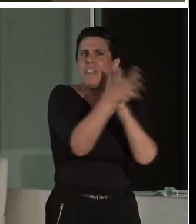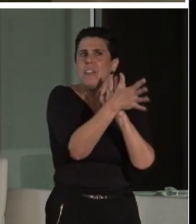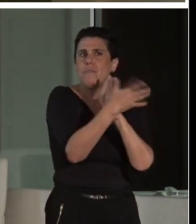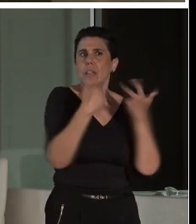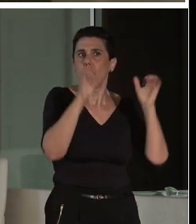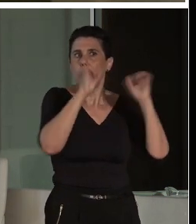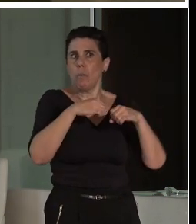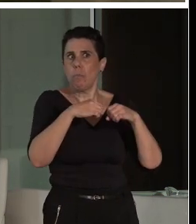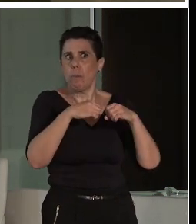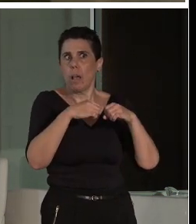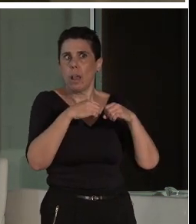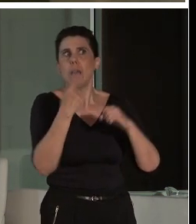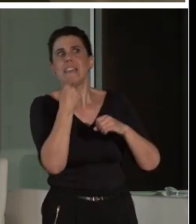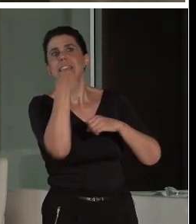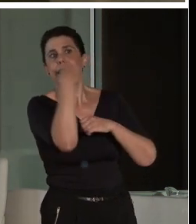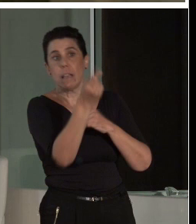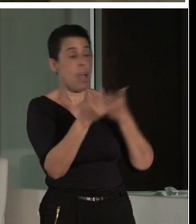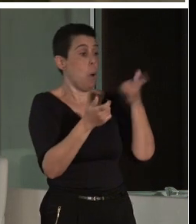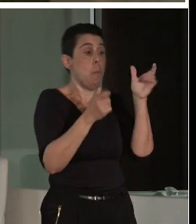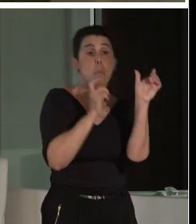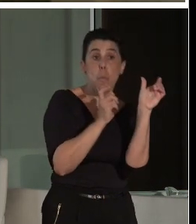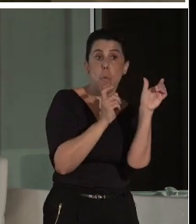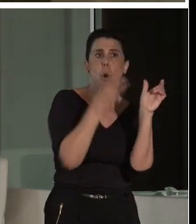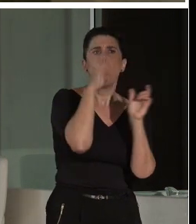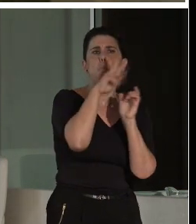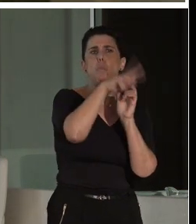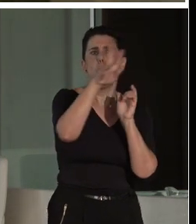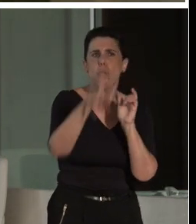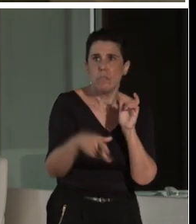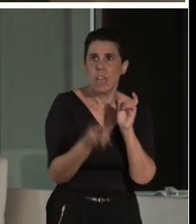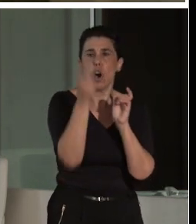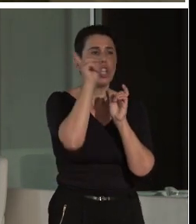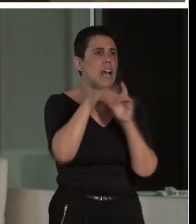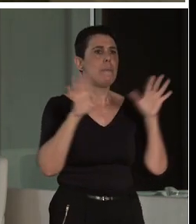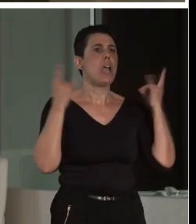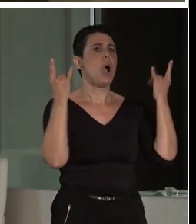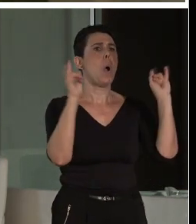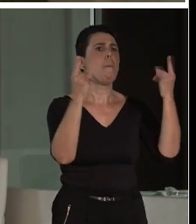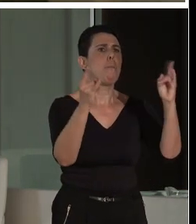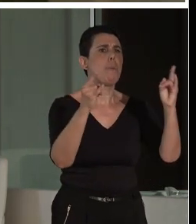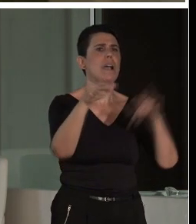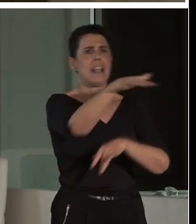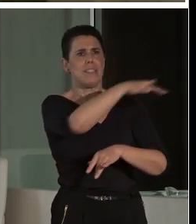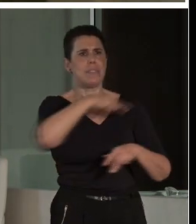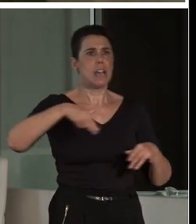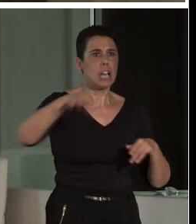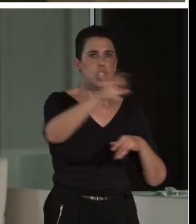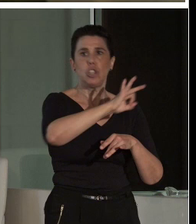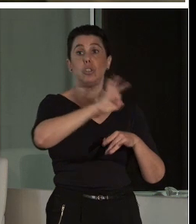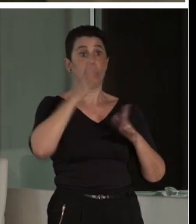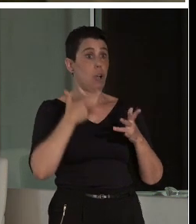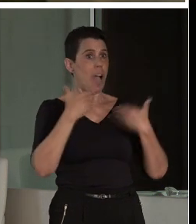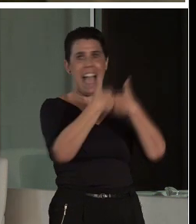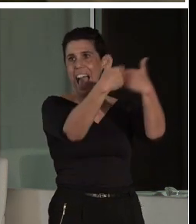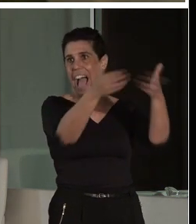museo es también un conjunto arqueológico, un parque natural abierto de forma permanente al público cuando